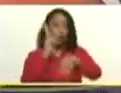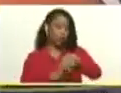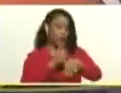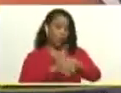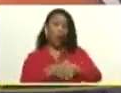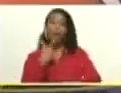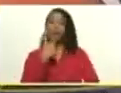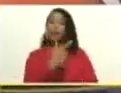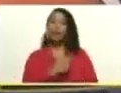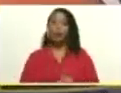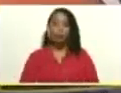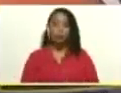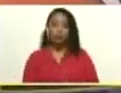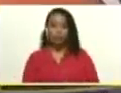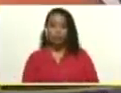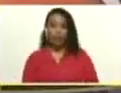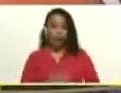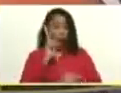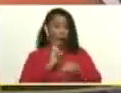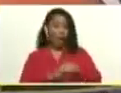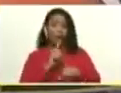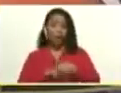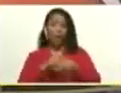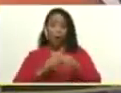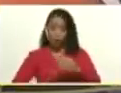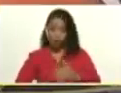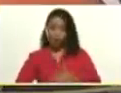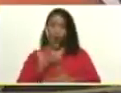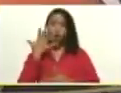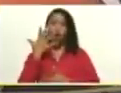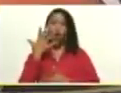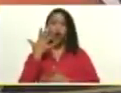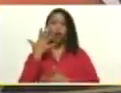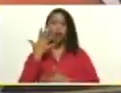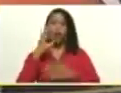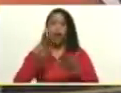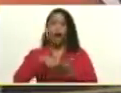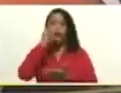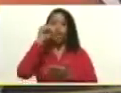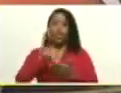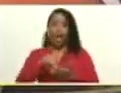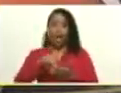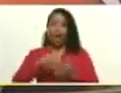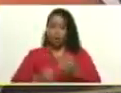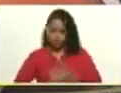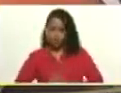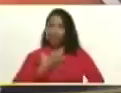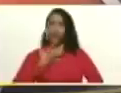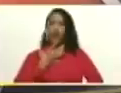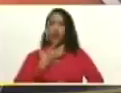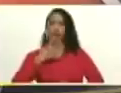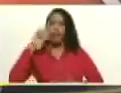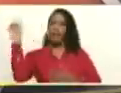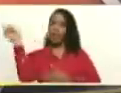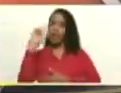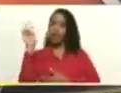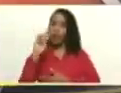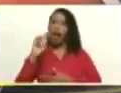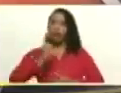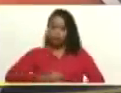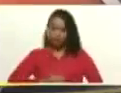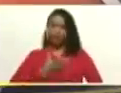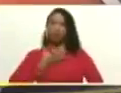decimos, el periodo del renacimiento nacional, del renacimiento de Venezuela, del